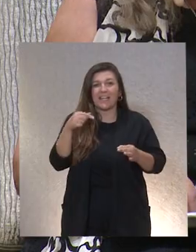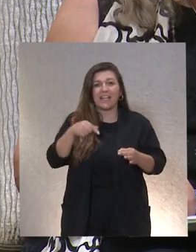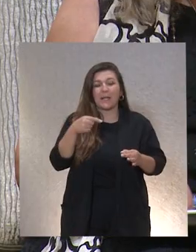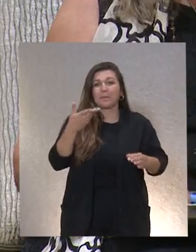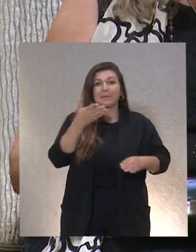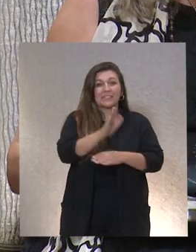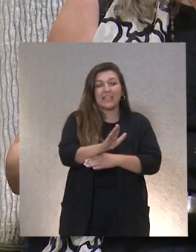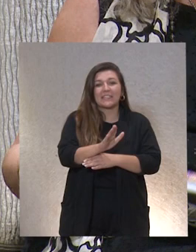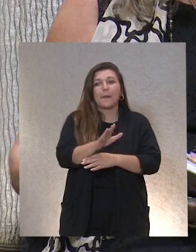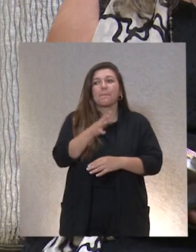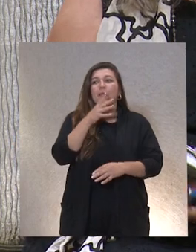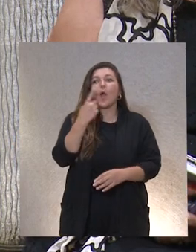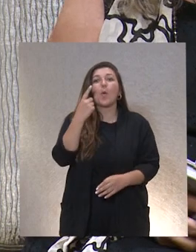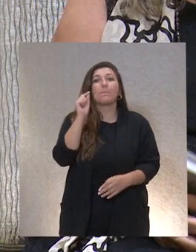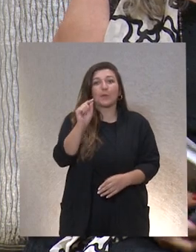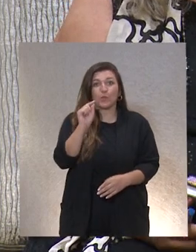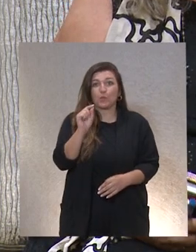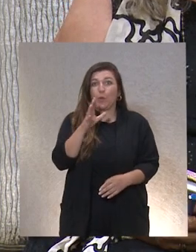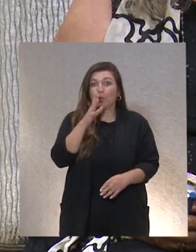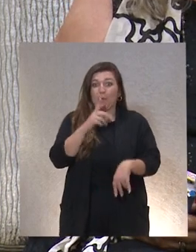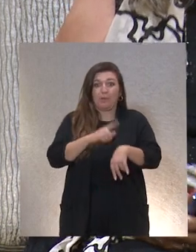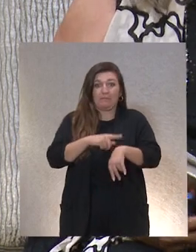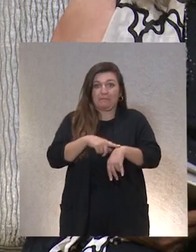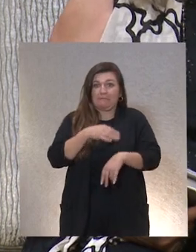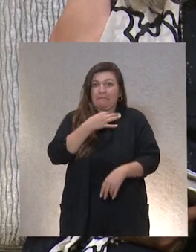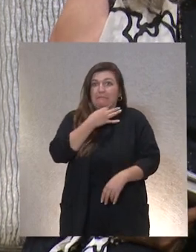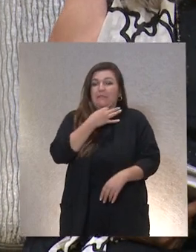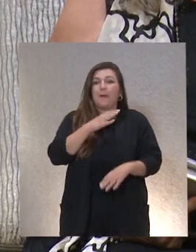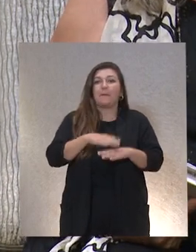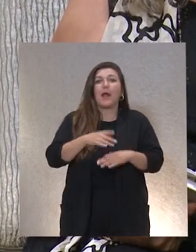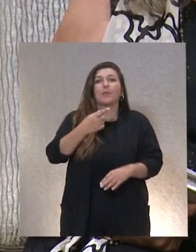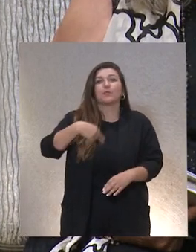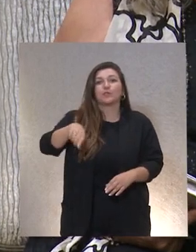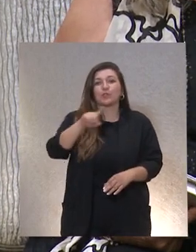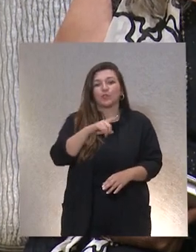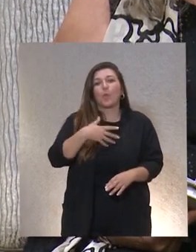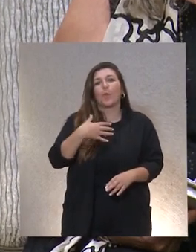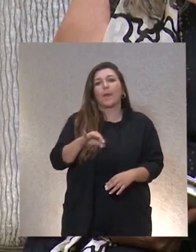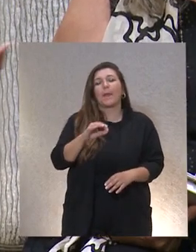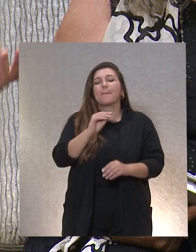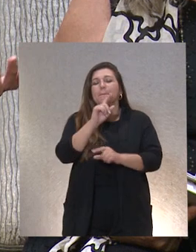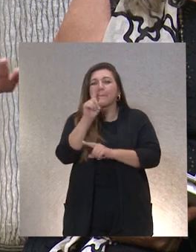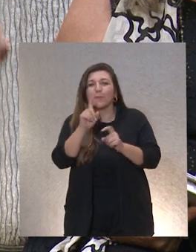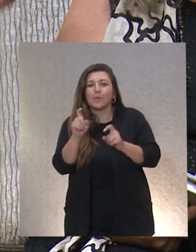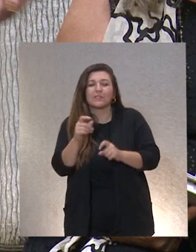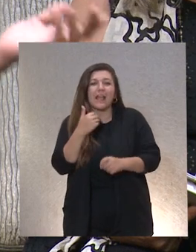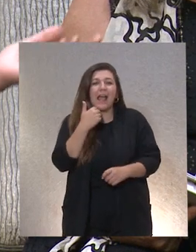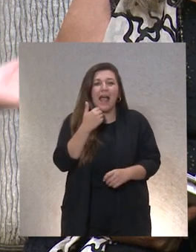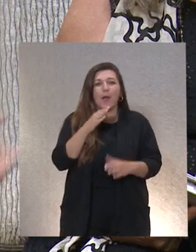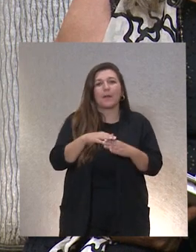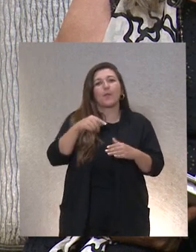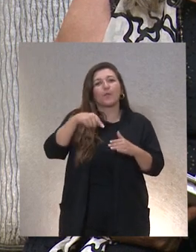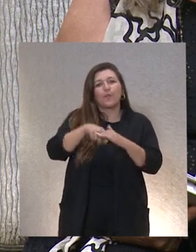nos da como un minuto porque vamos mal de tiempo para que ustedes ahora tienen la palabra y puedan formular alguna pregunta para